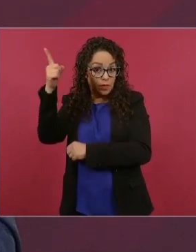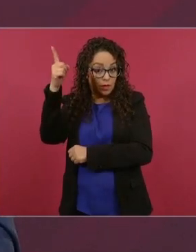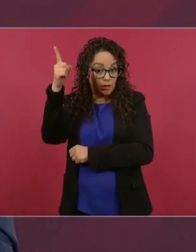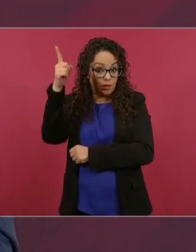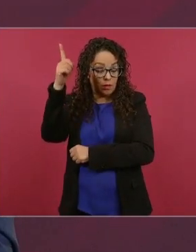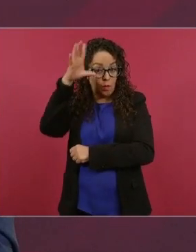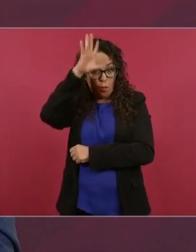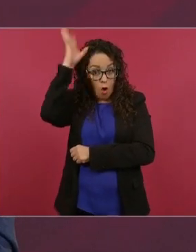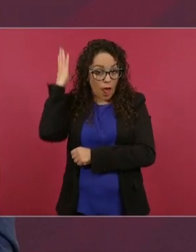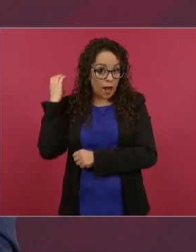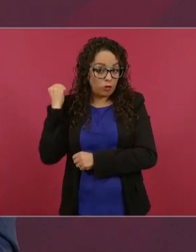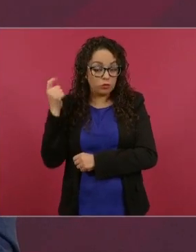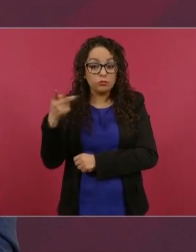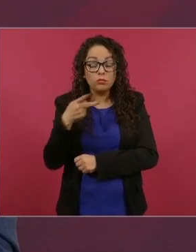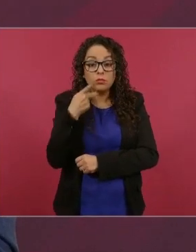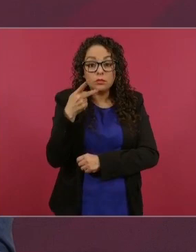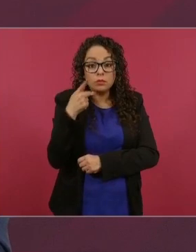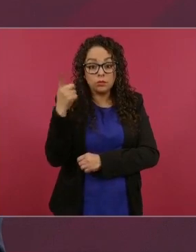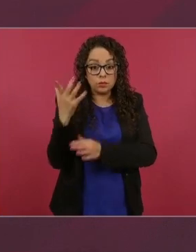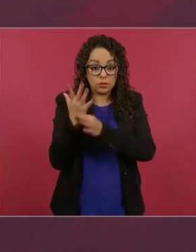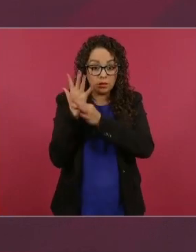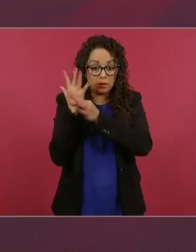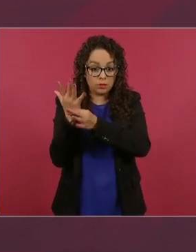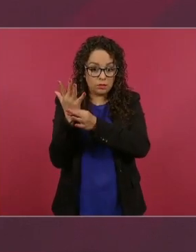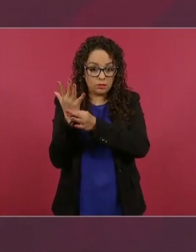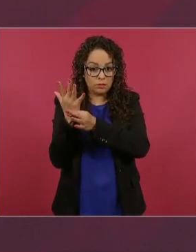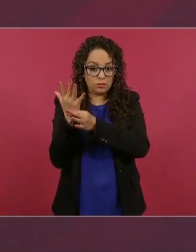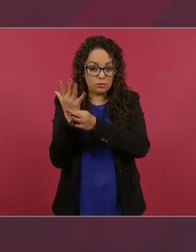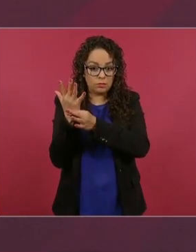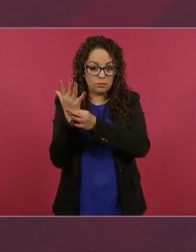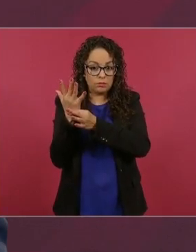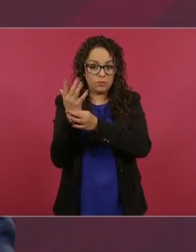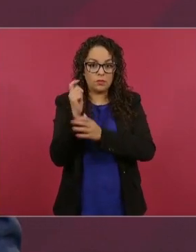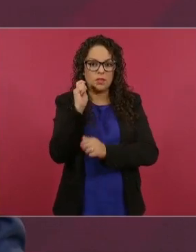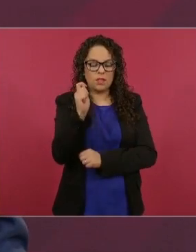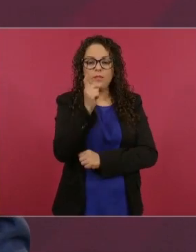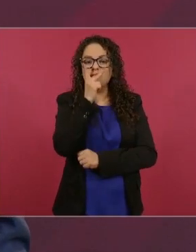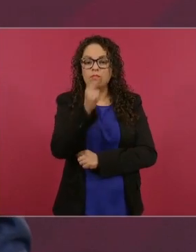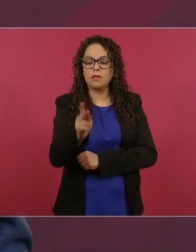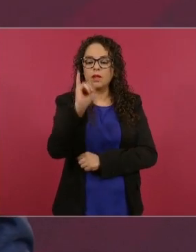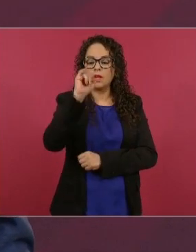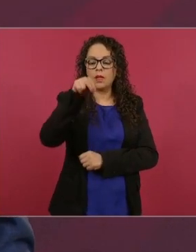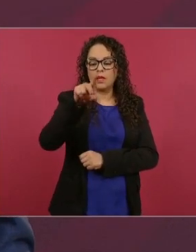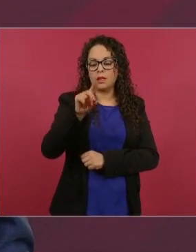de la indigencia y la opulencia